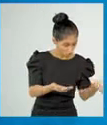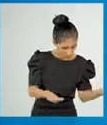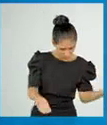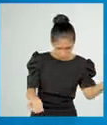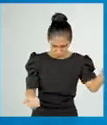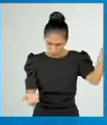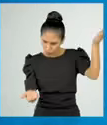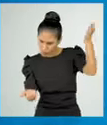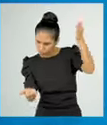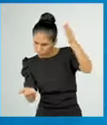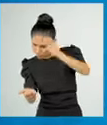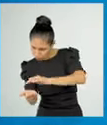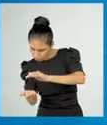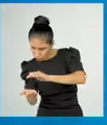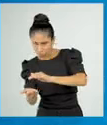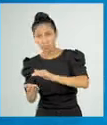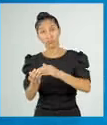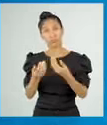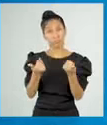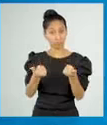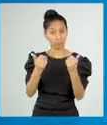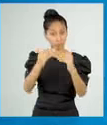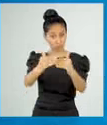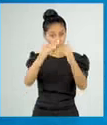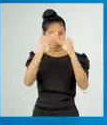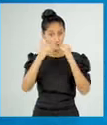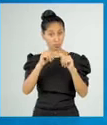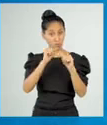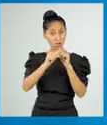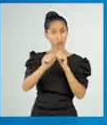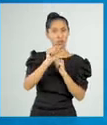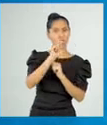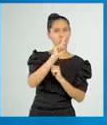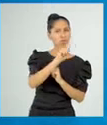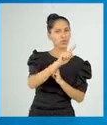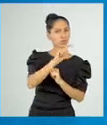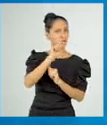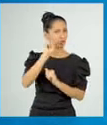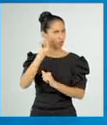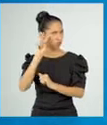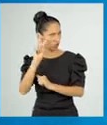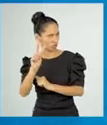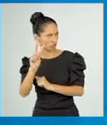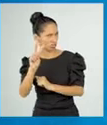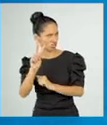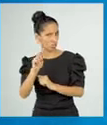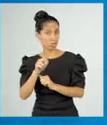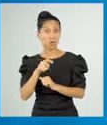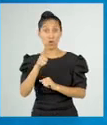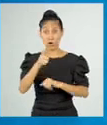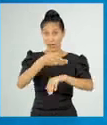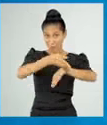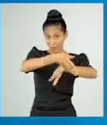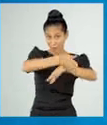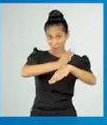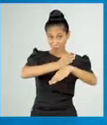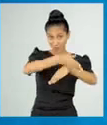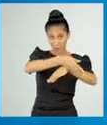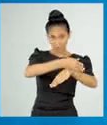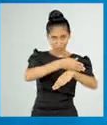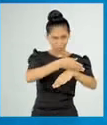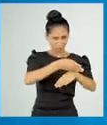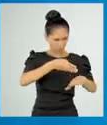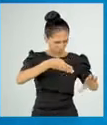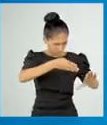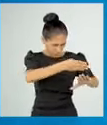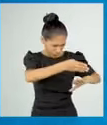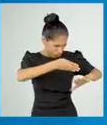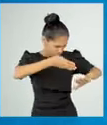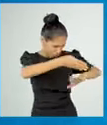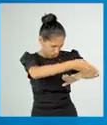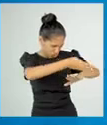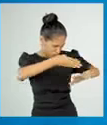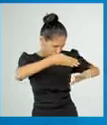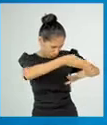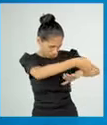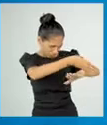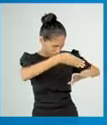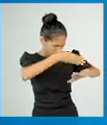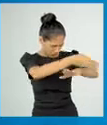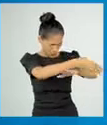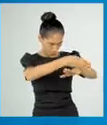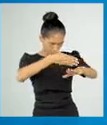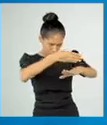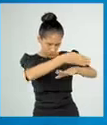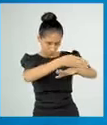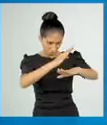charola de metal. Paso doce. Con el cuchillo, pulir los sobrantes que pudieran haber quedado luego de la